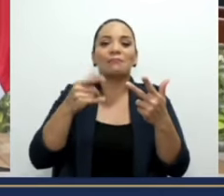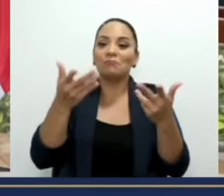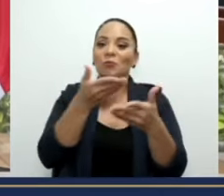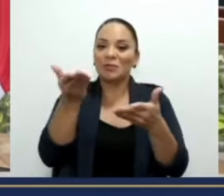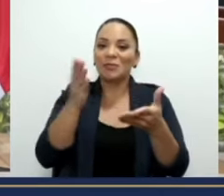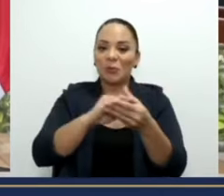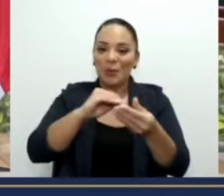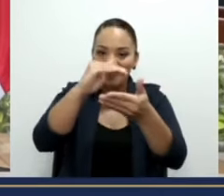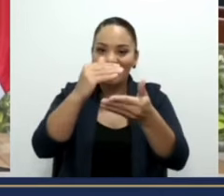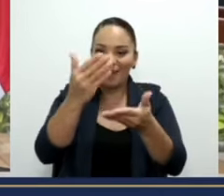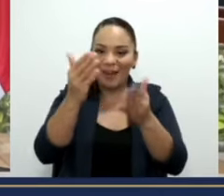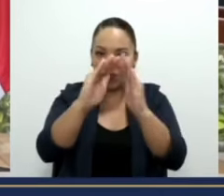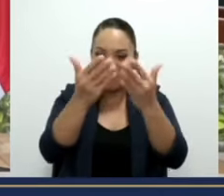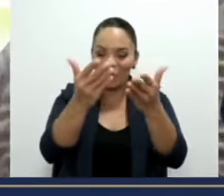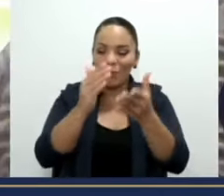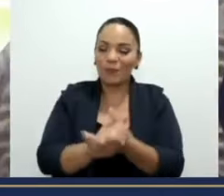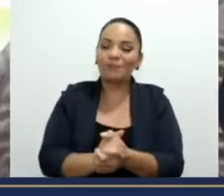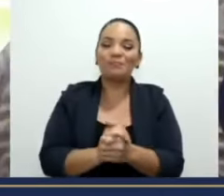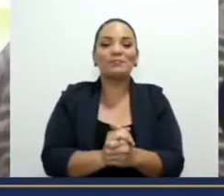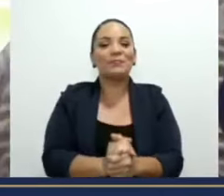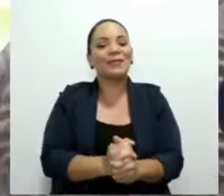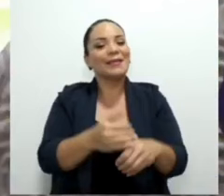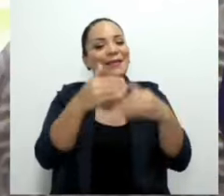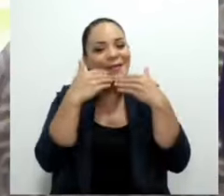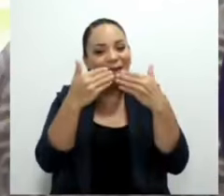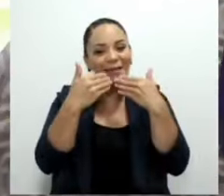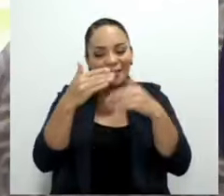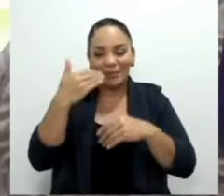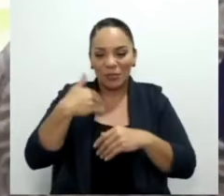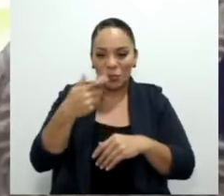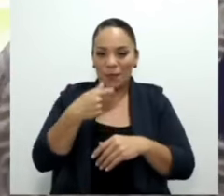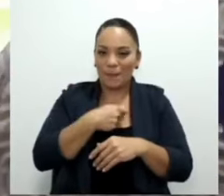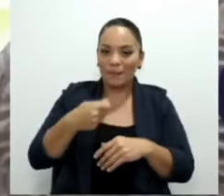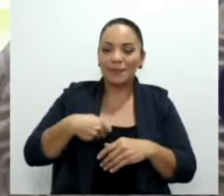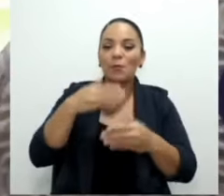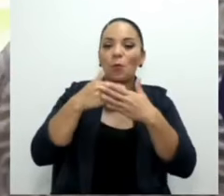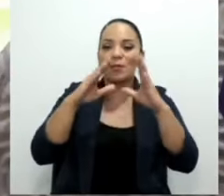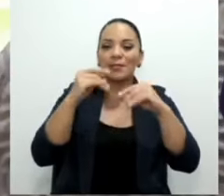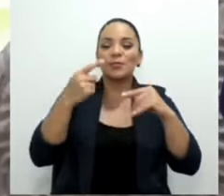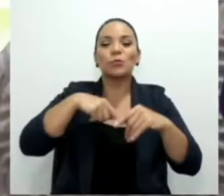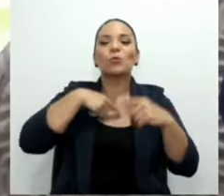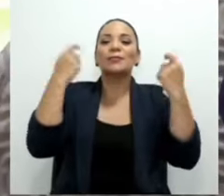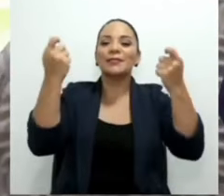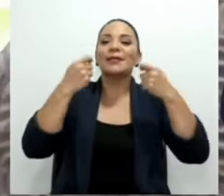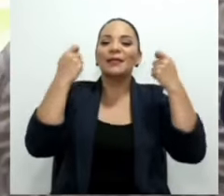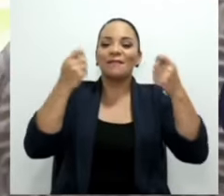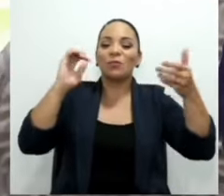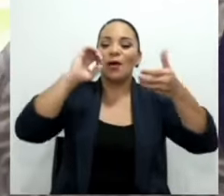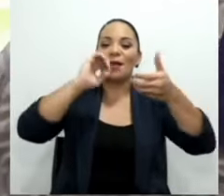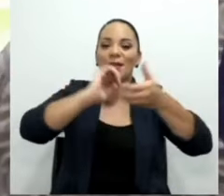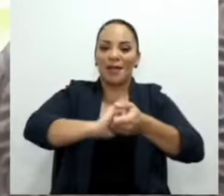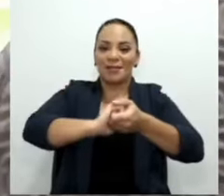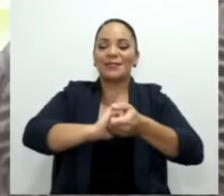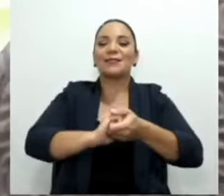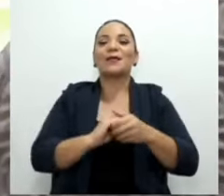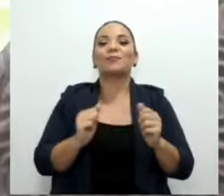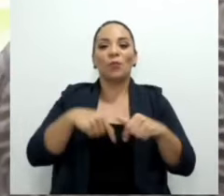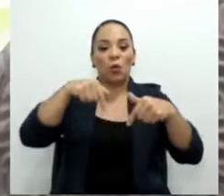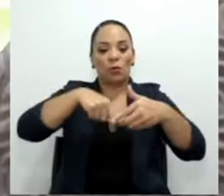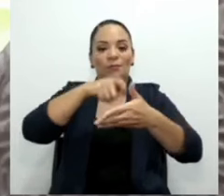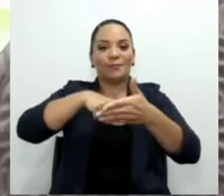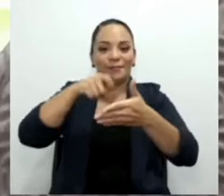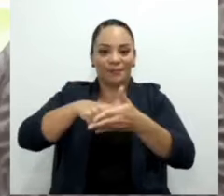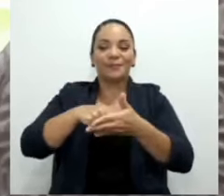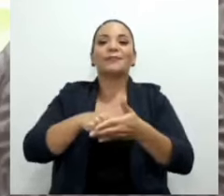noticias. Muchas gracias, señor Presidente. Buenas tardes. Estamos celebrando la alianza que hoy suscribimos con el